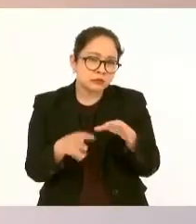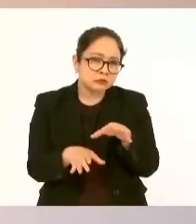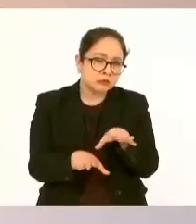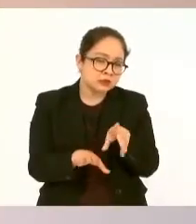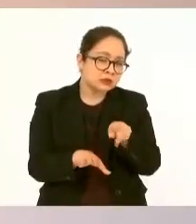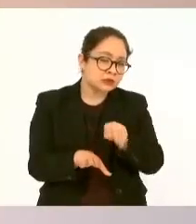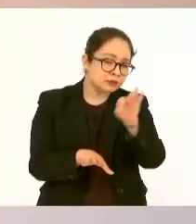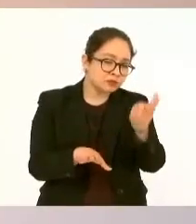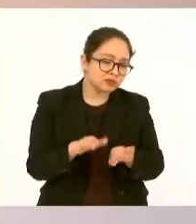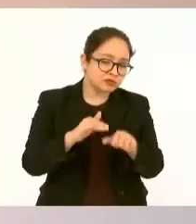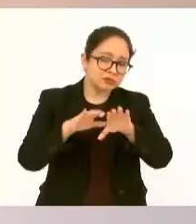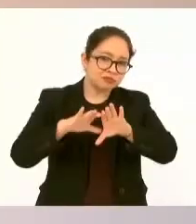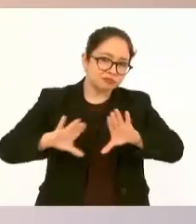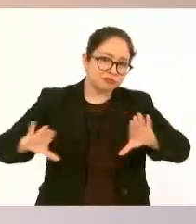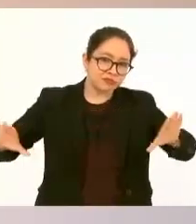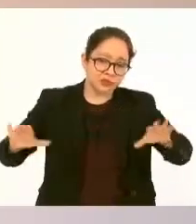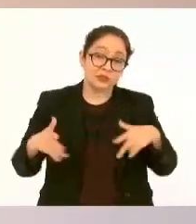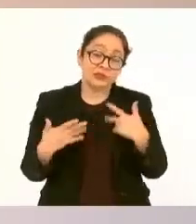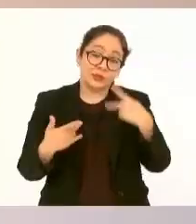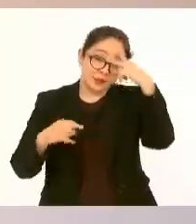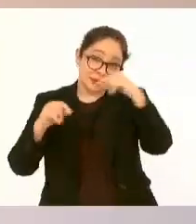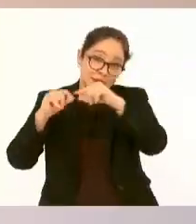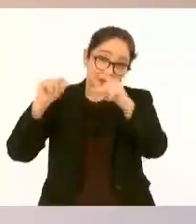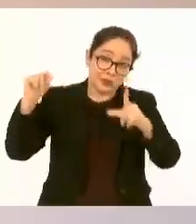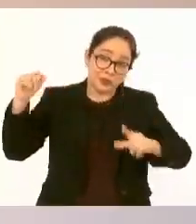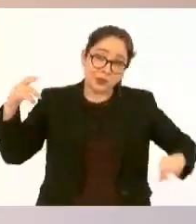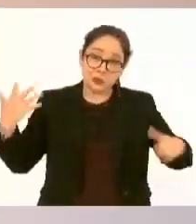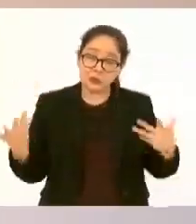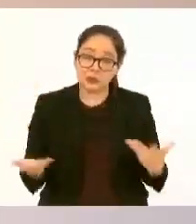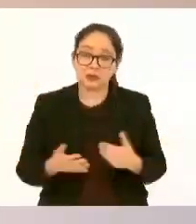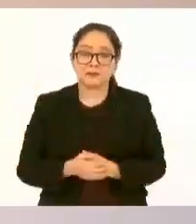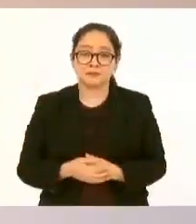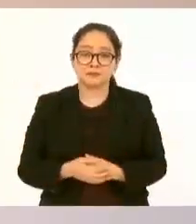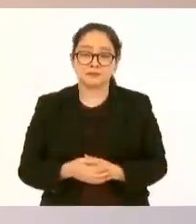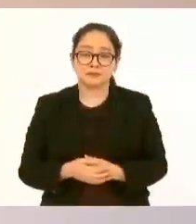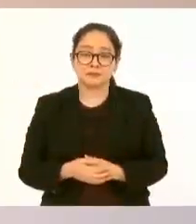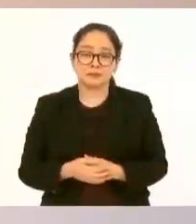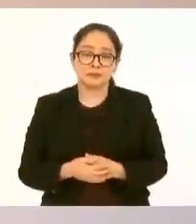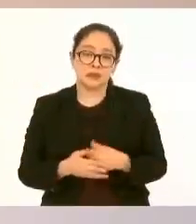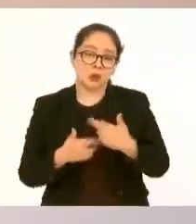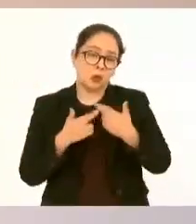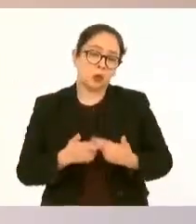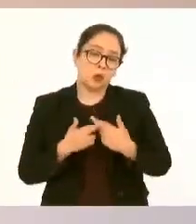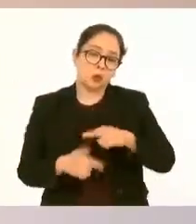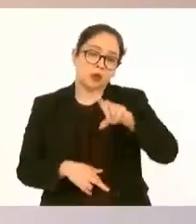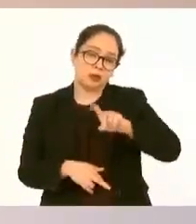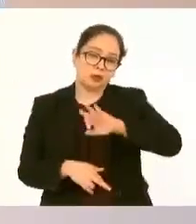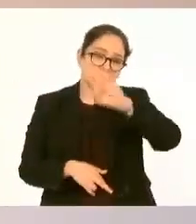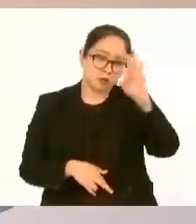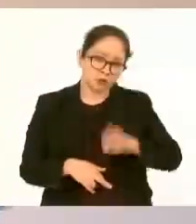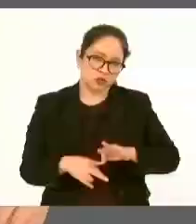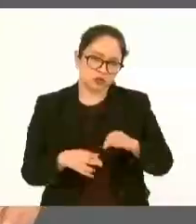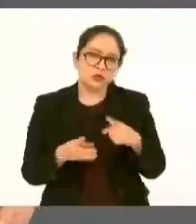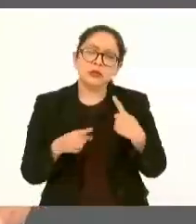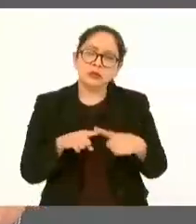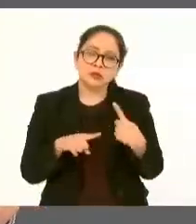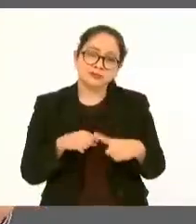de la población del país. Y el treinta por ciento restante es de la clase media hacia arriba.